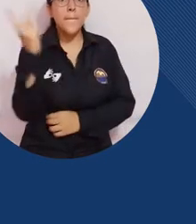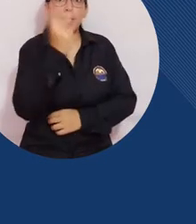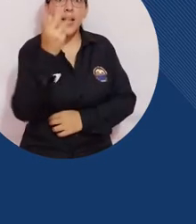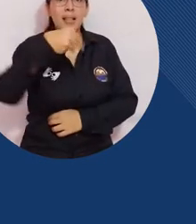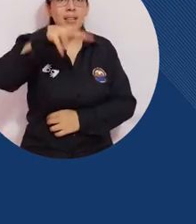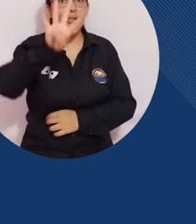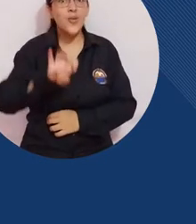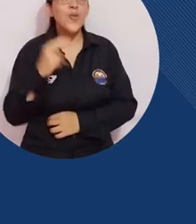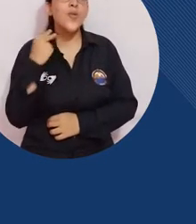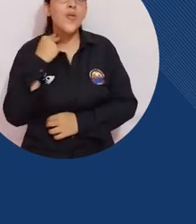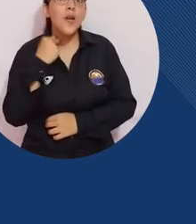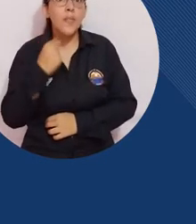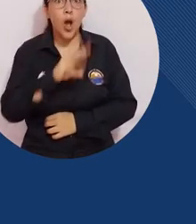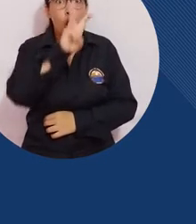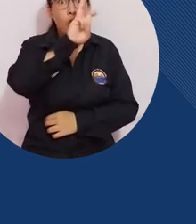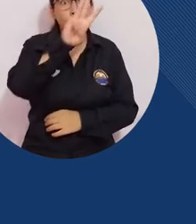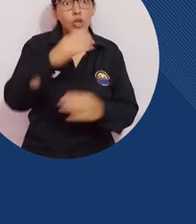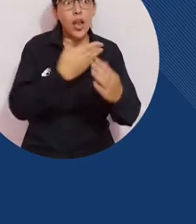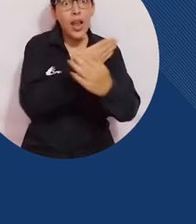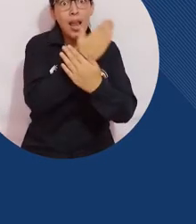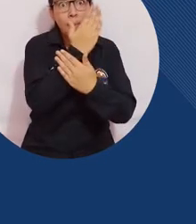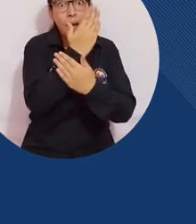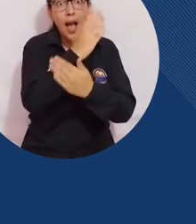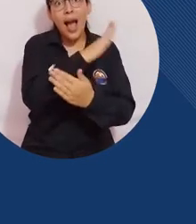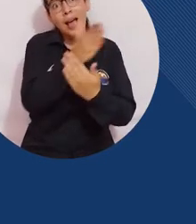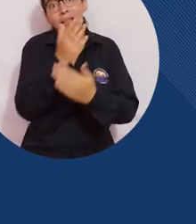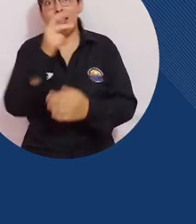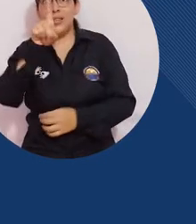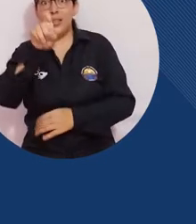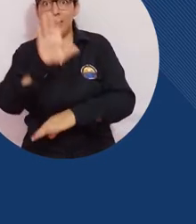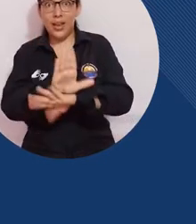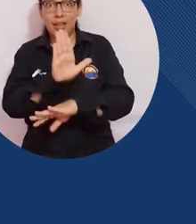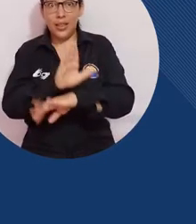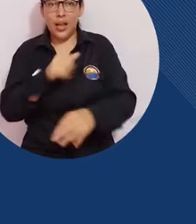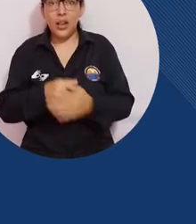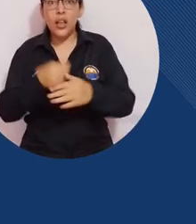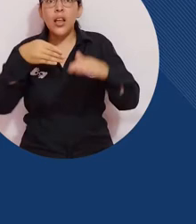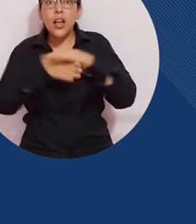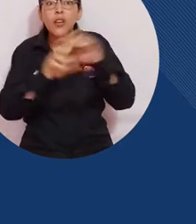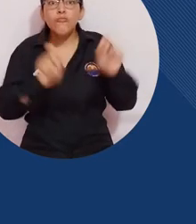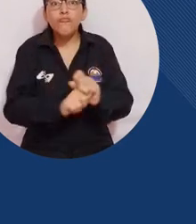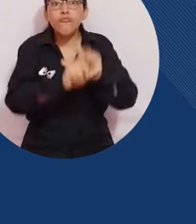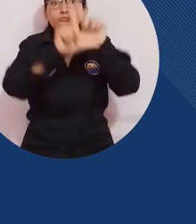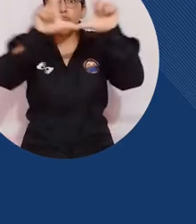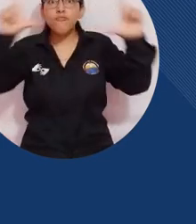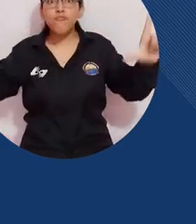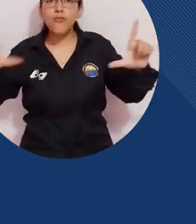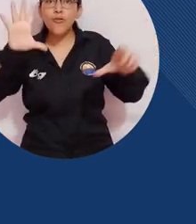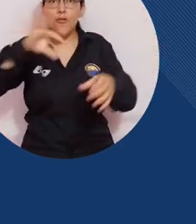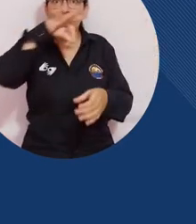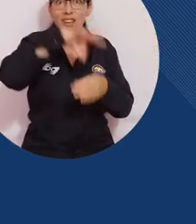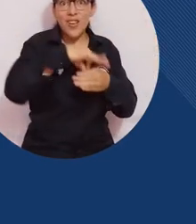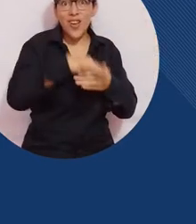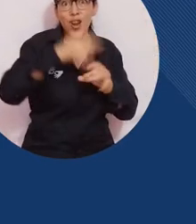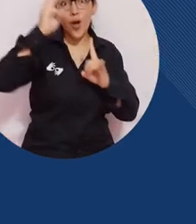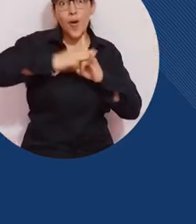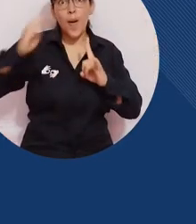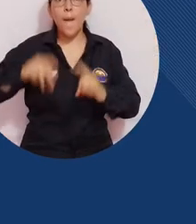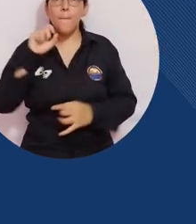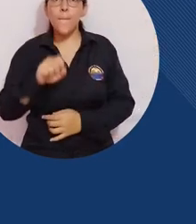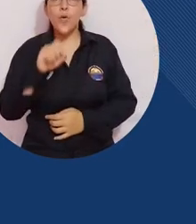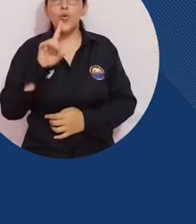viernes 19 de noviembre de 8 de la mañana a 6 de la tarde ingresando a la plataforma elecciones